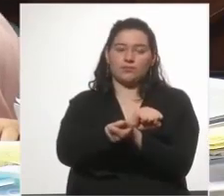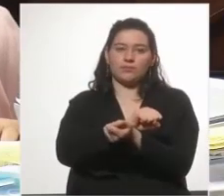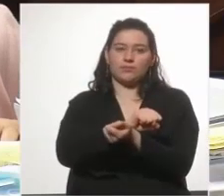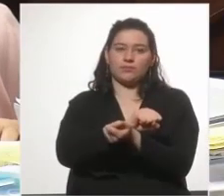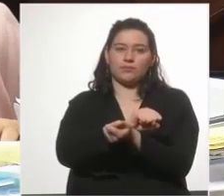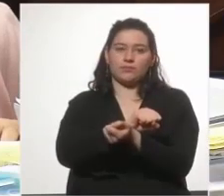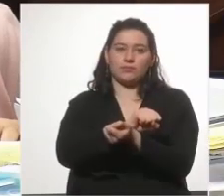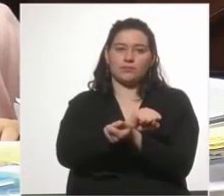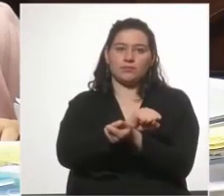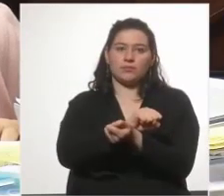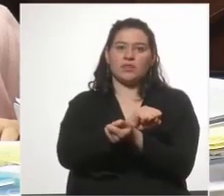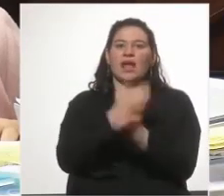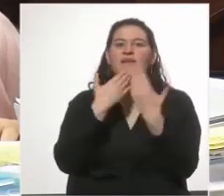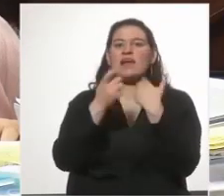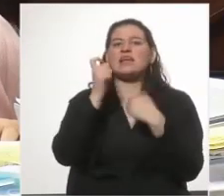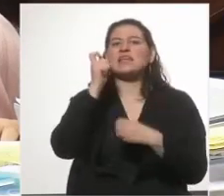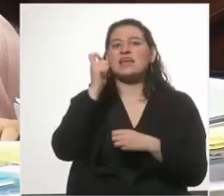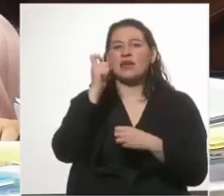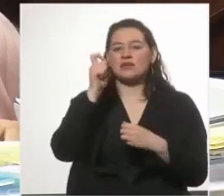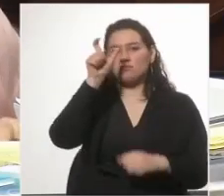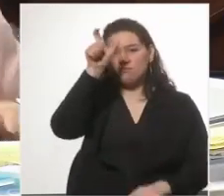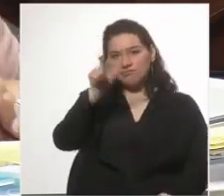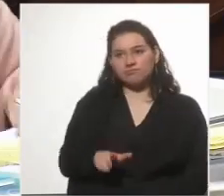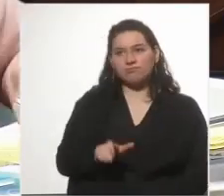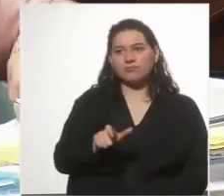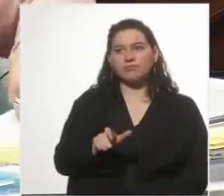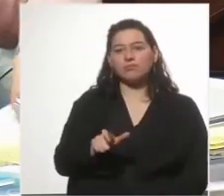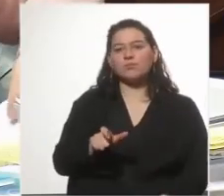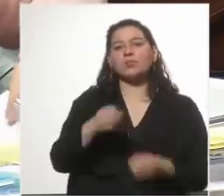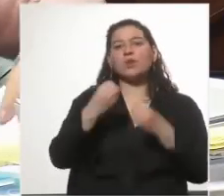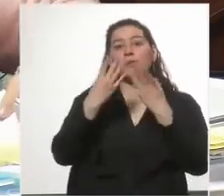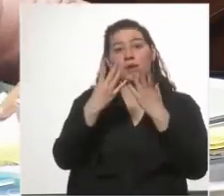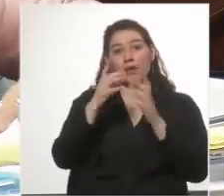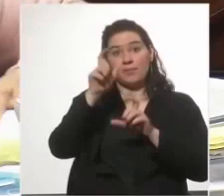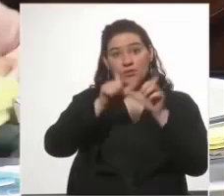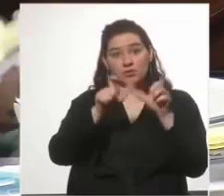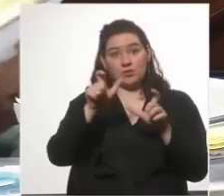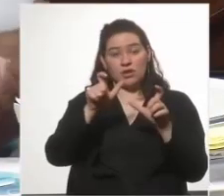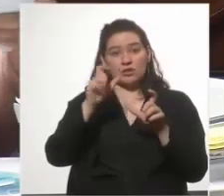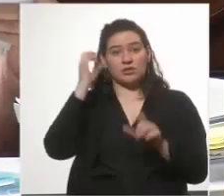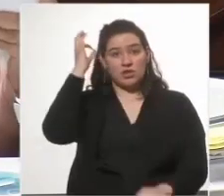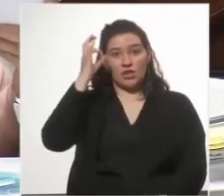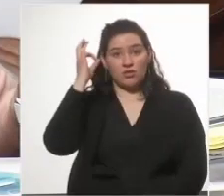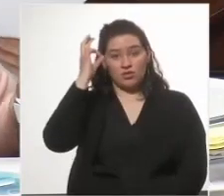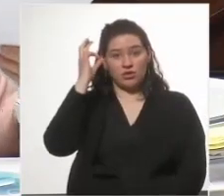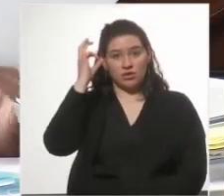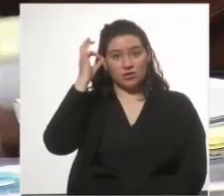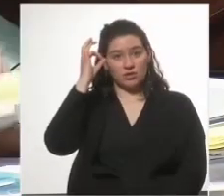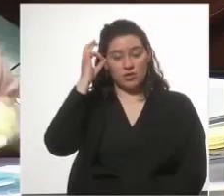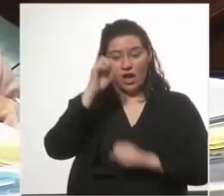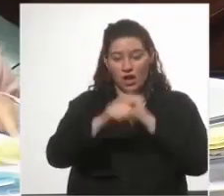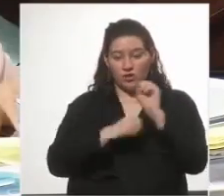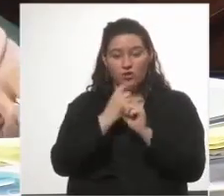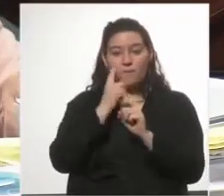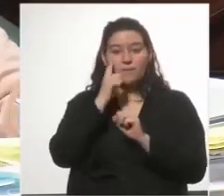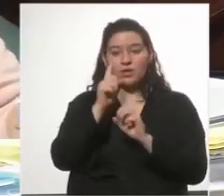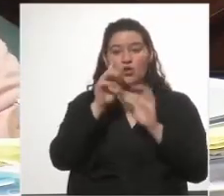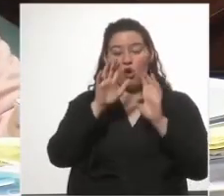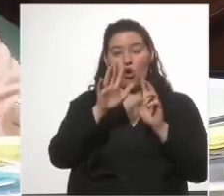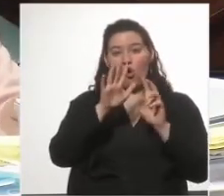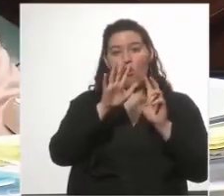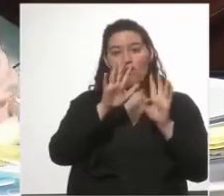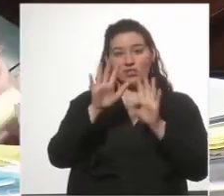A hablar con quien los acusaba. Porque los legisladores que actuaron en el año 1973,